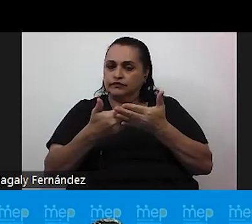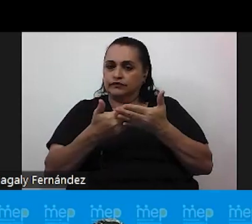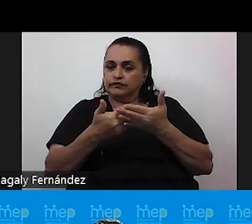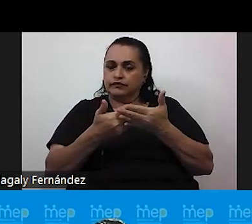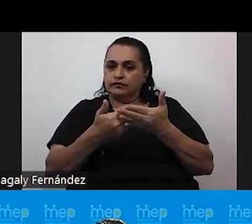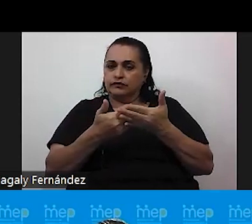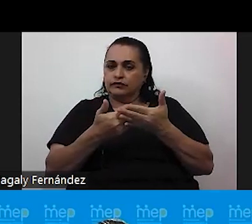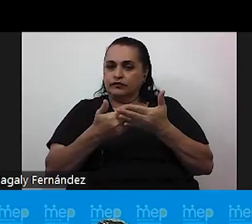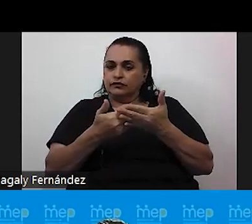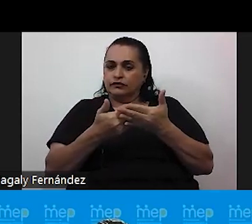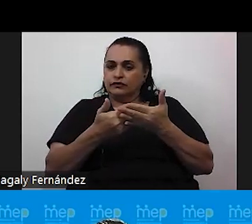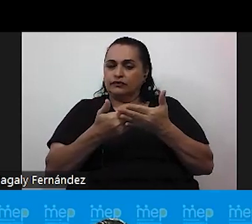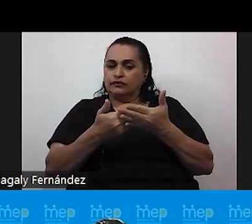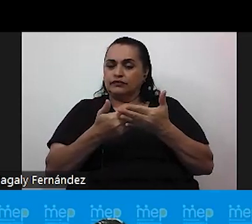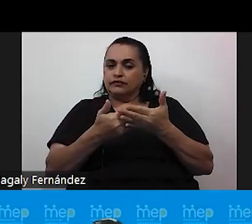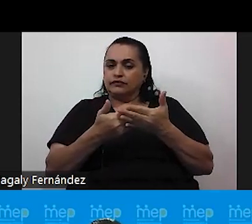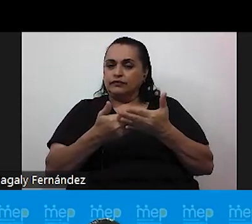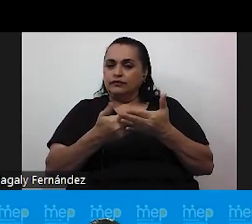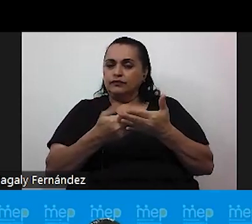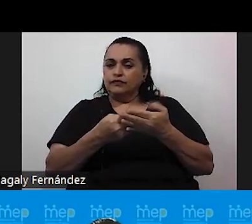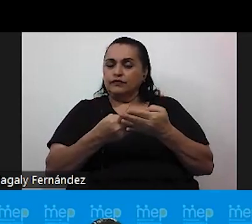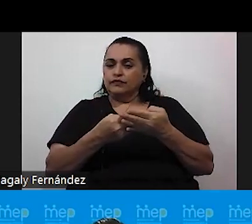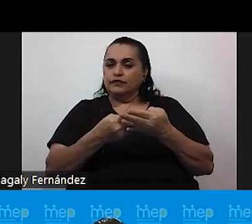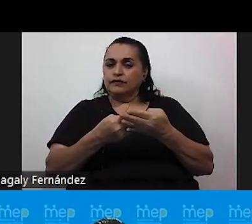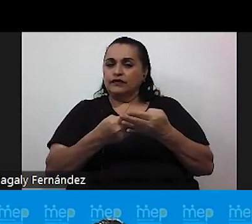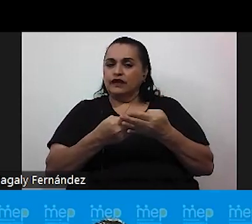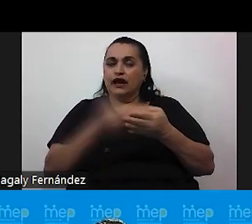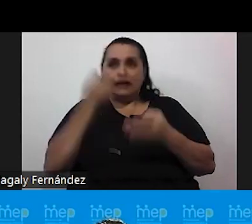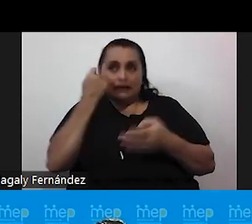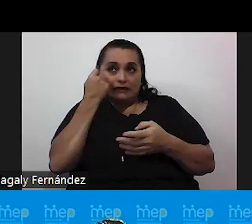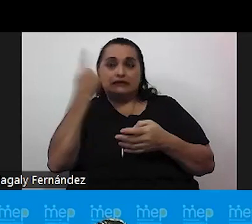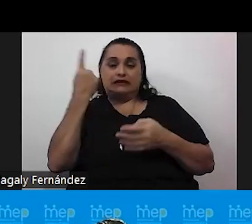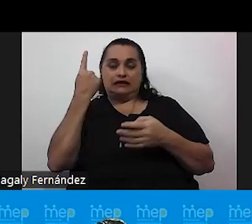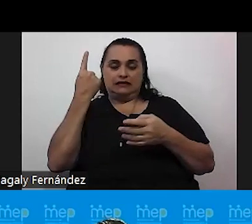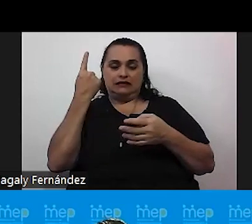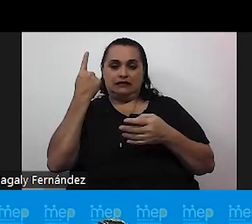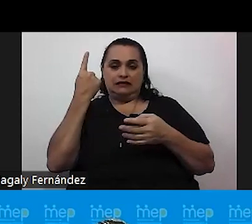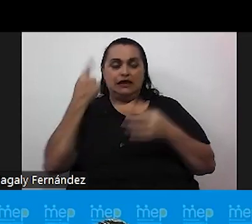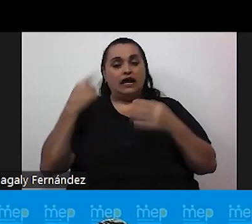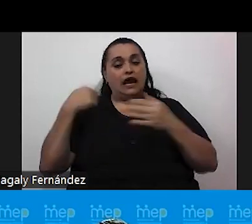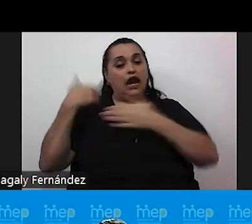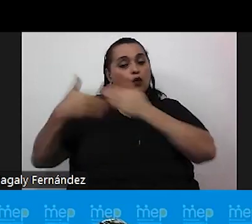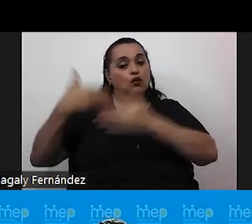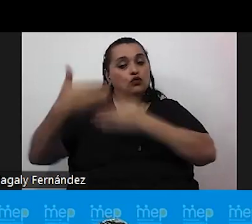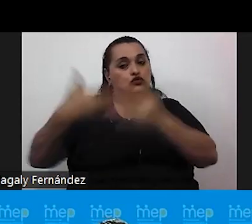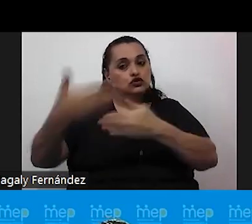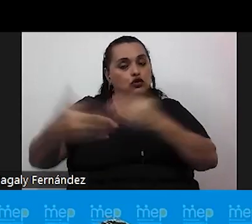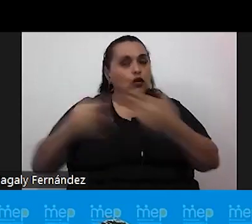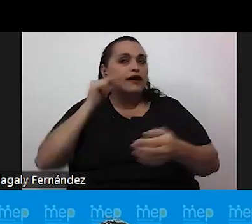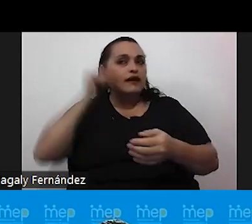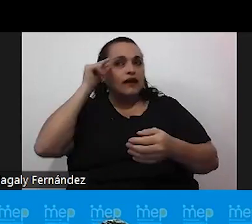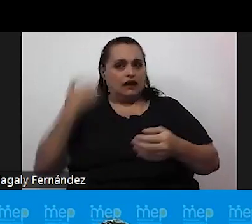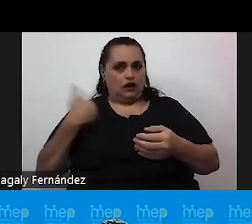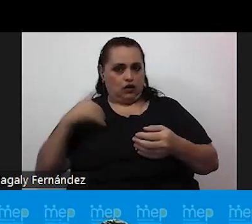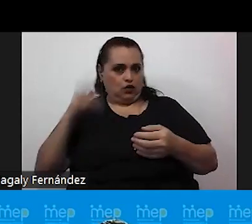nos ha podido, perdón, favorecer la comprensión de la evolución del género. Y eso es lo que